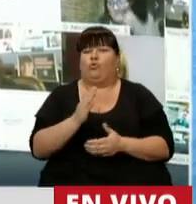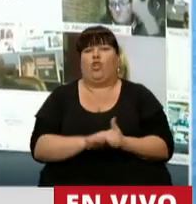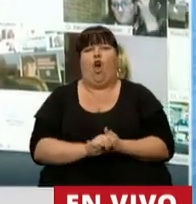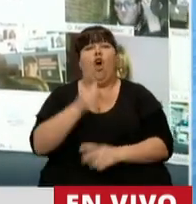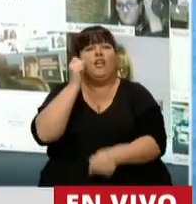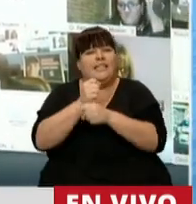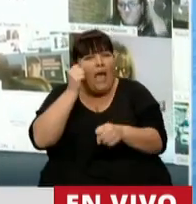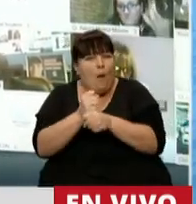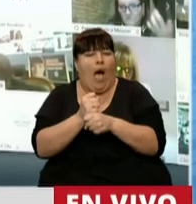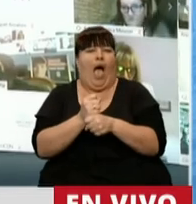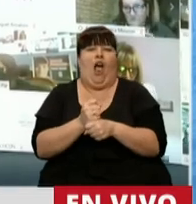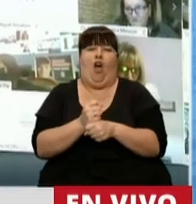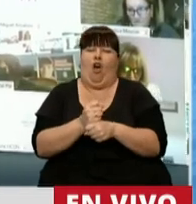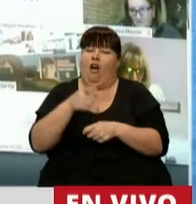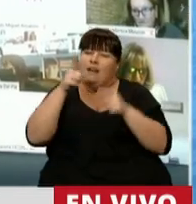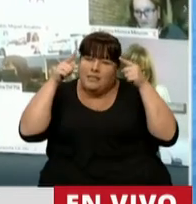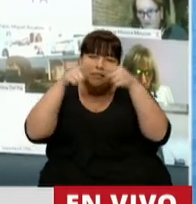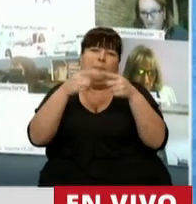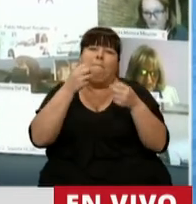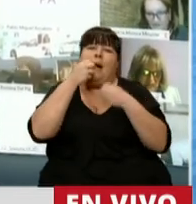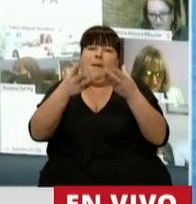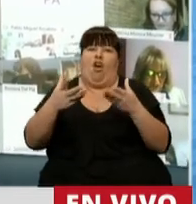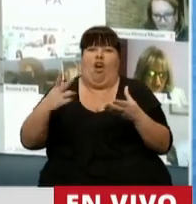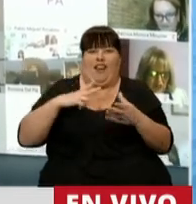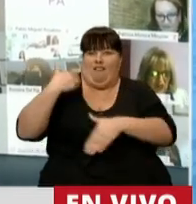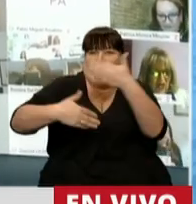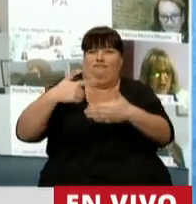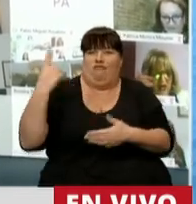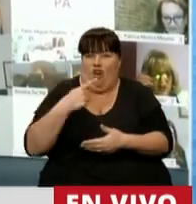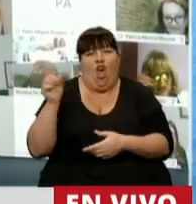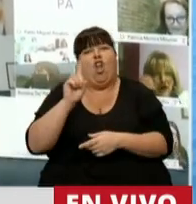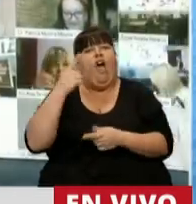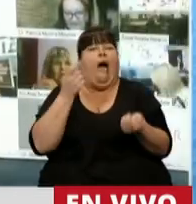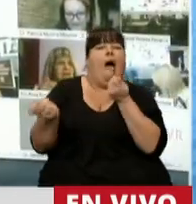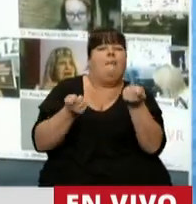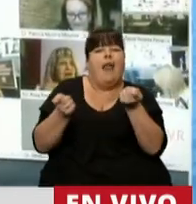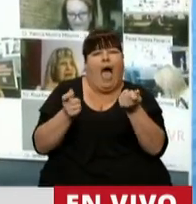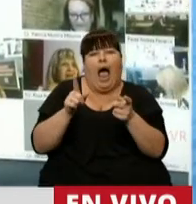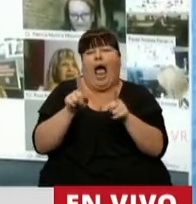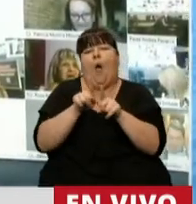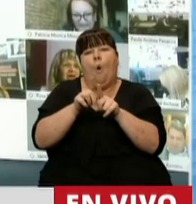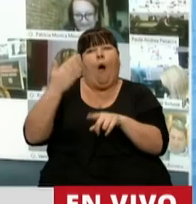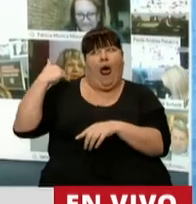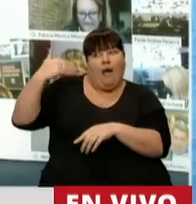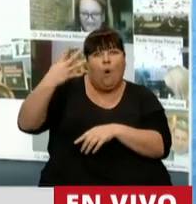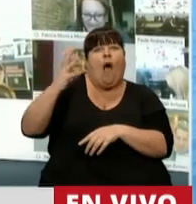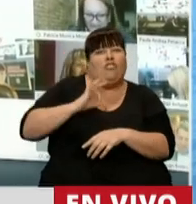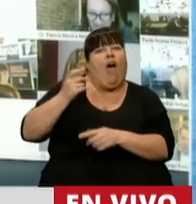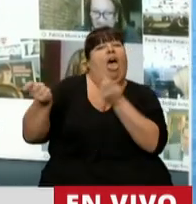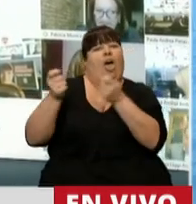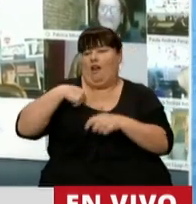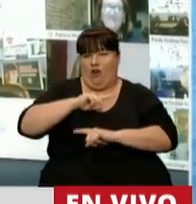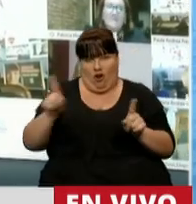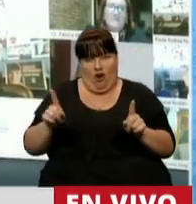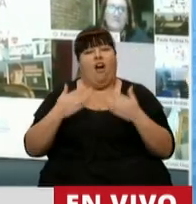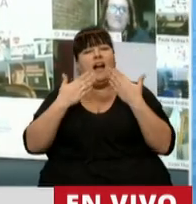el trabajo, sean los ejes de creación de la riqueza y no la especulación como en estos últimos cuatro años.